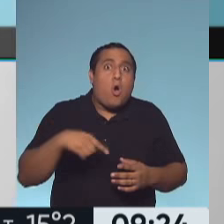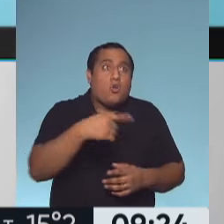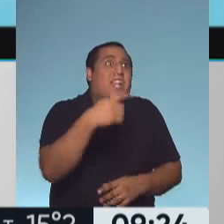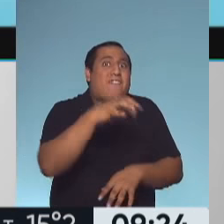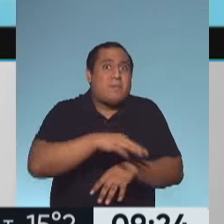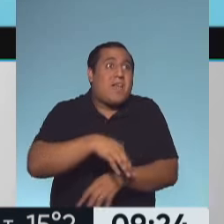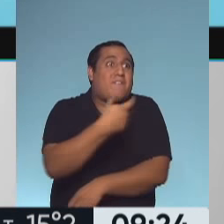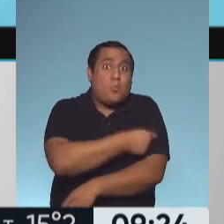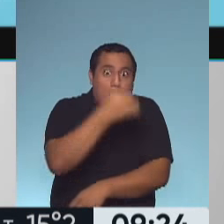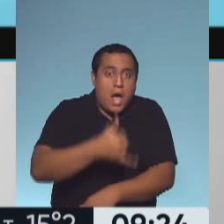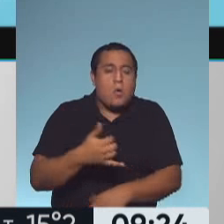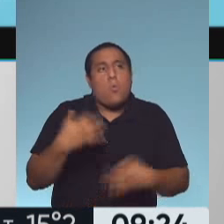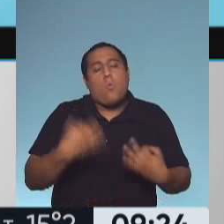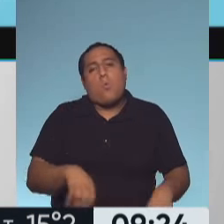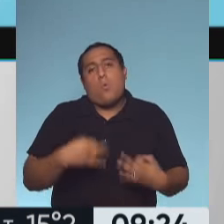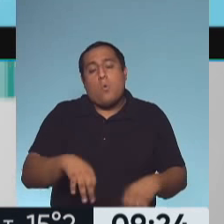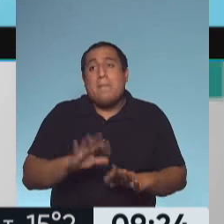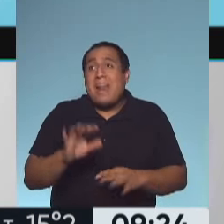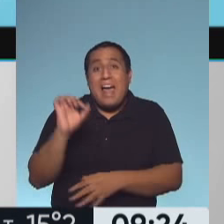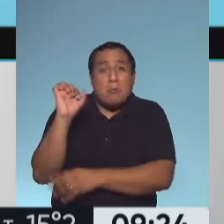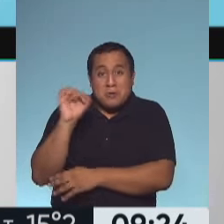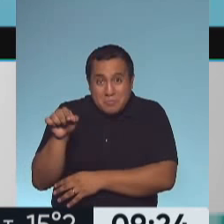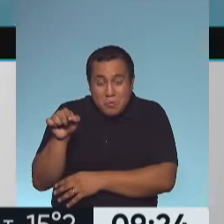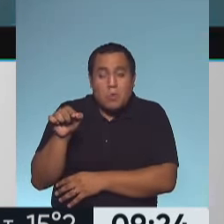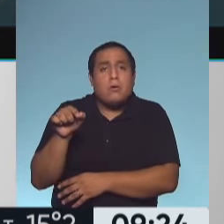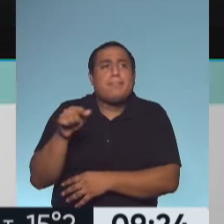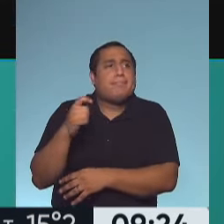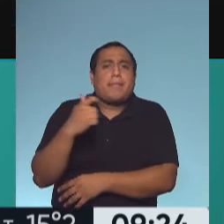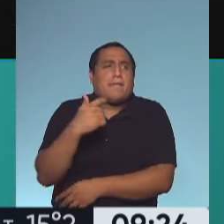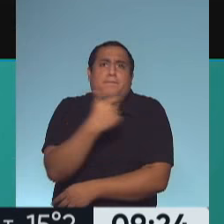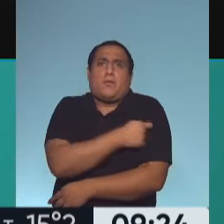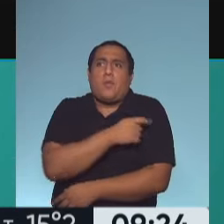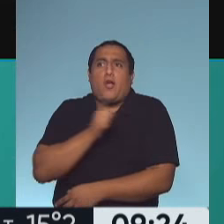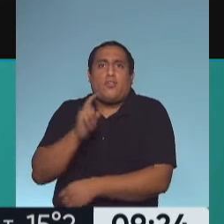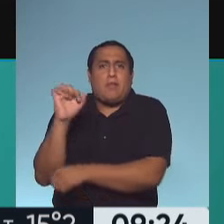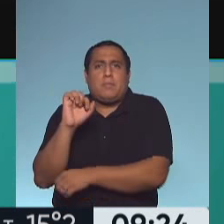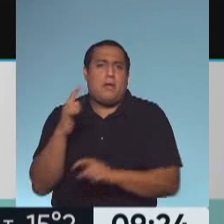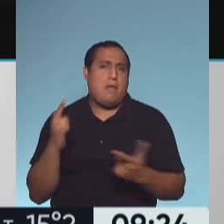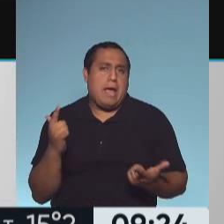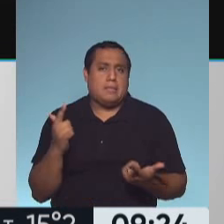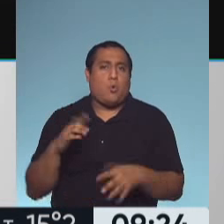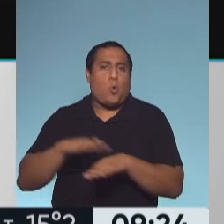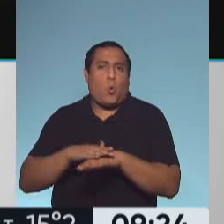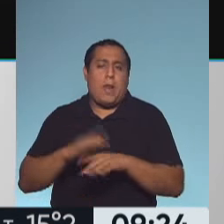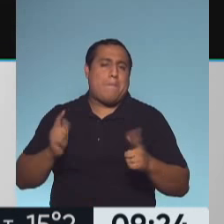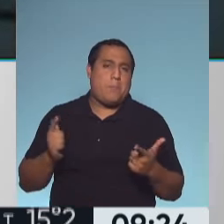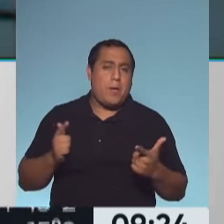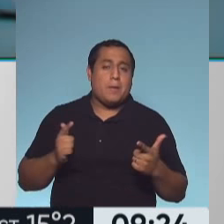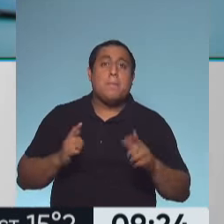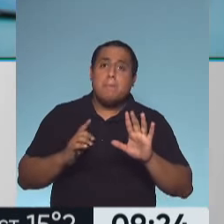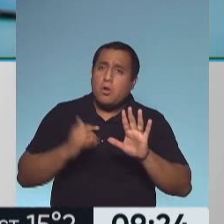hay vacunas. Correcto. Pero en el autismo no tenemos vacuna y no tenemos una cura, pero sí tenemos muchos, muchos